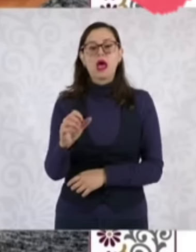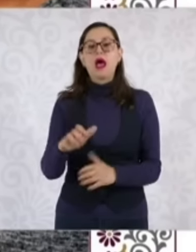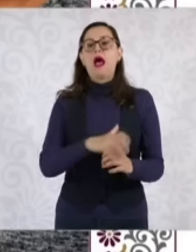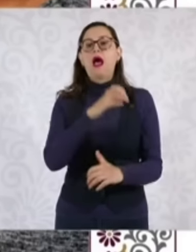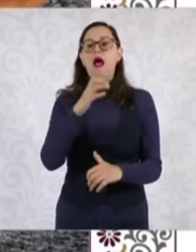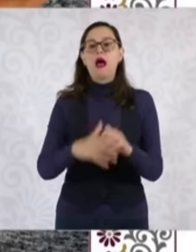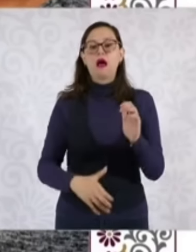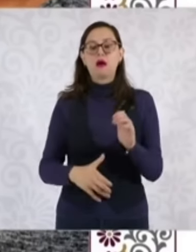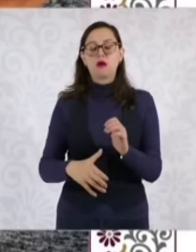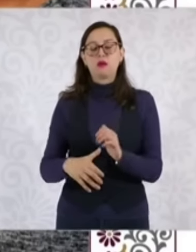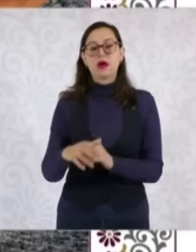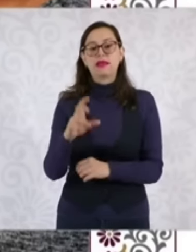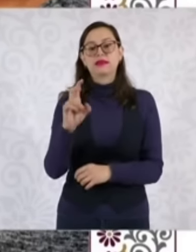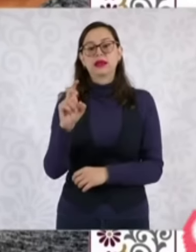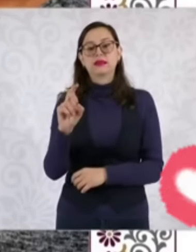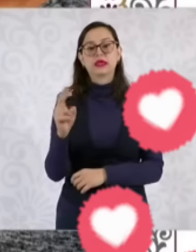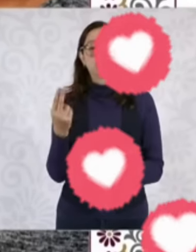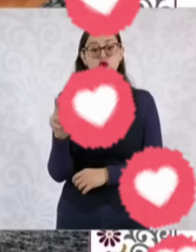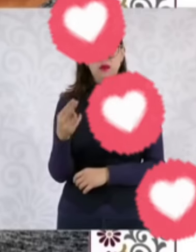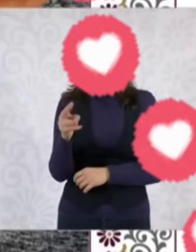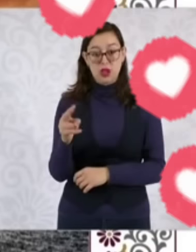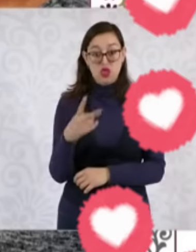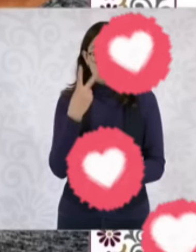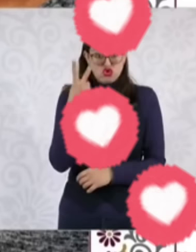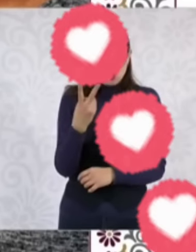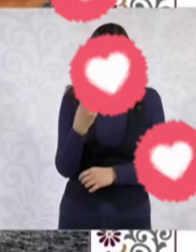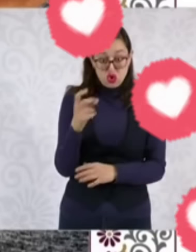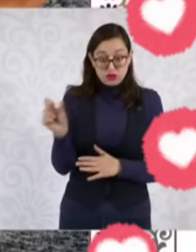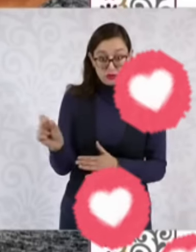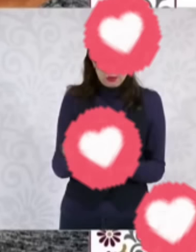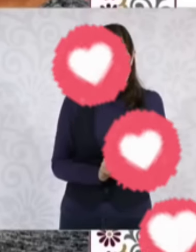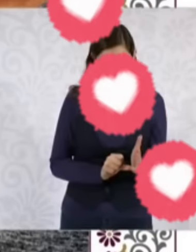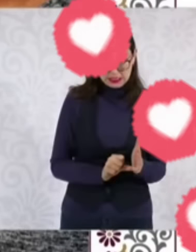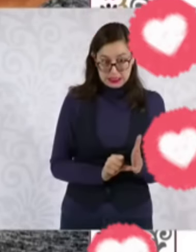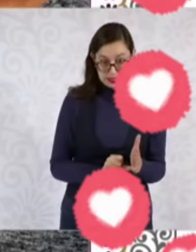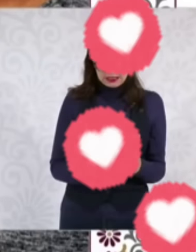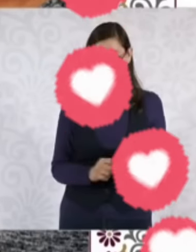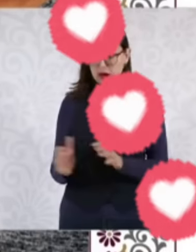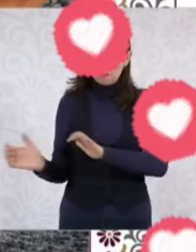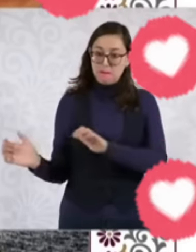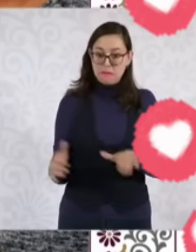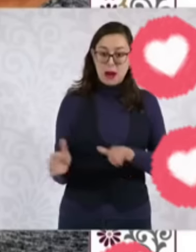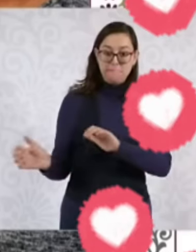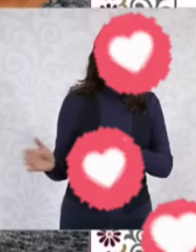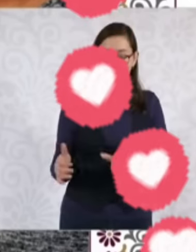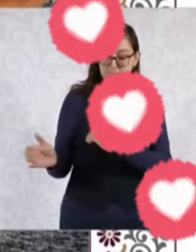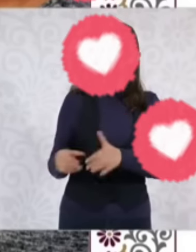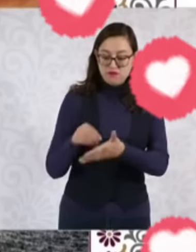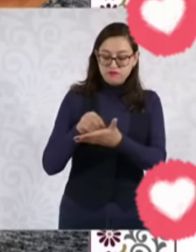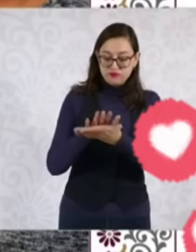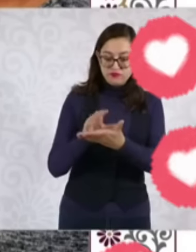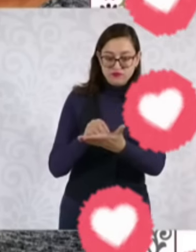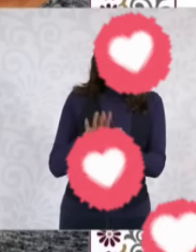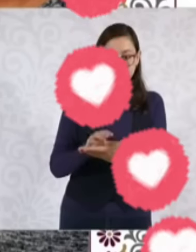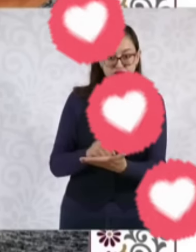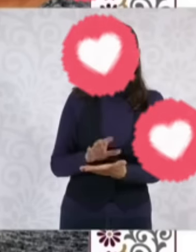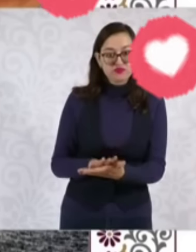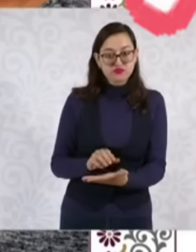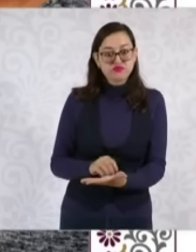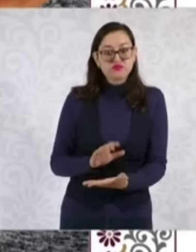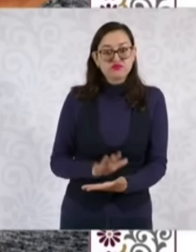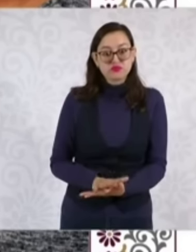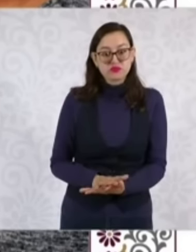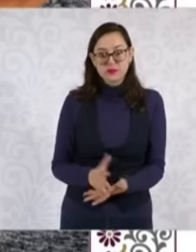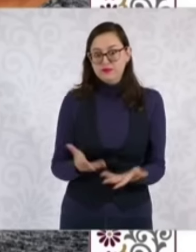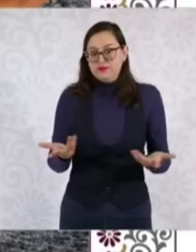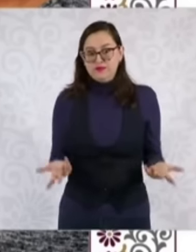30 de noviembre. Vamos a dedicar casi dos meses para este registro. ¿Cómo vamos a saber en dónde